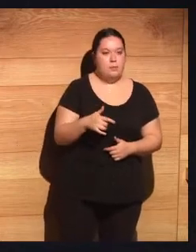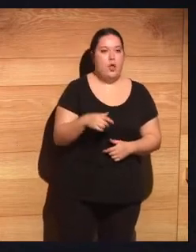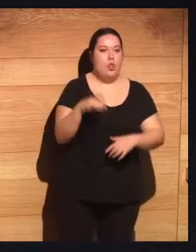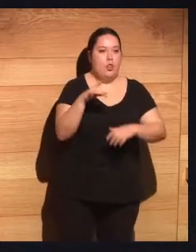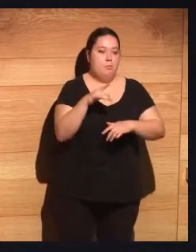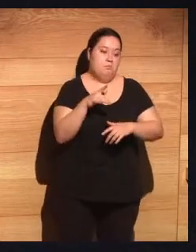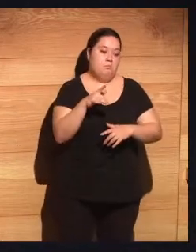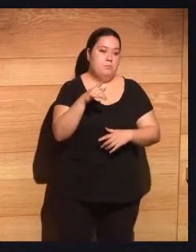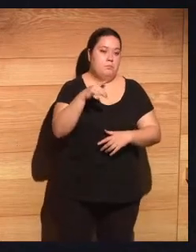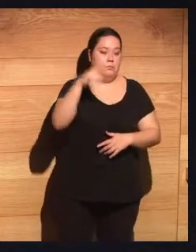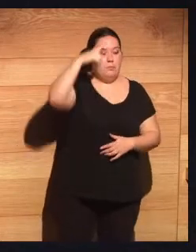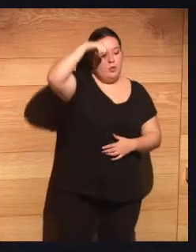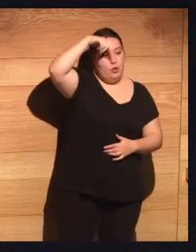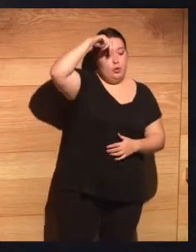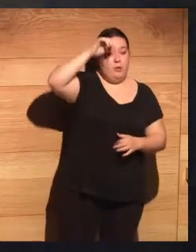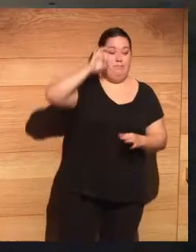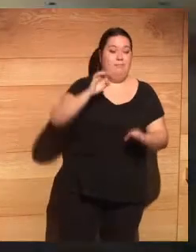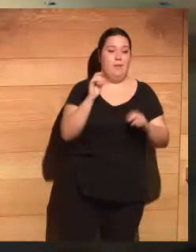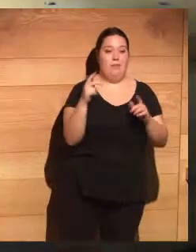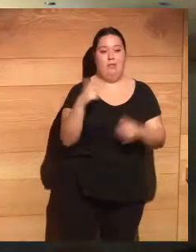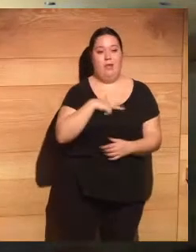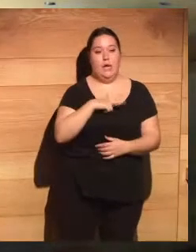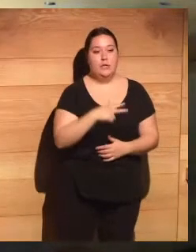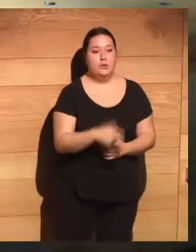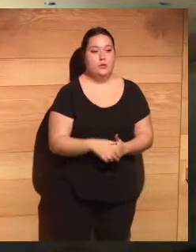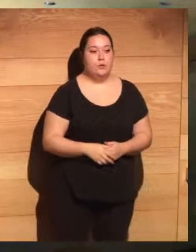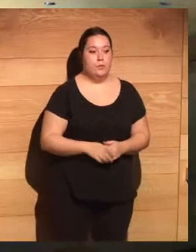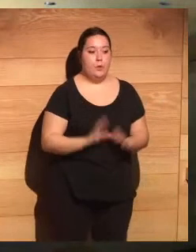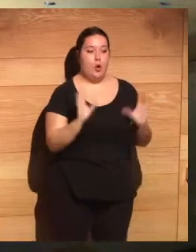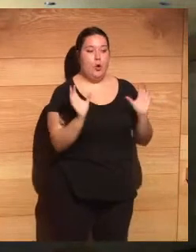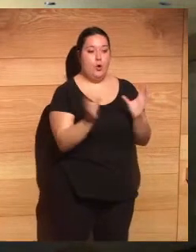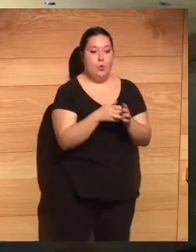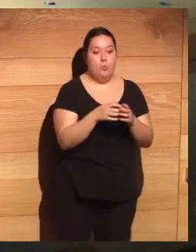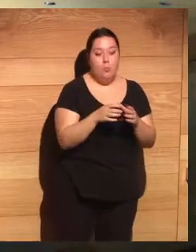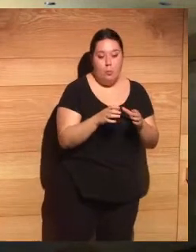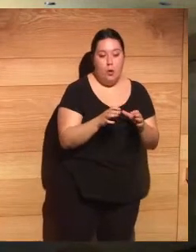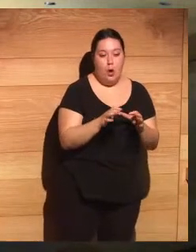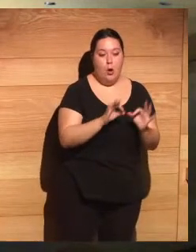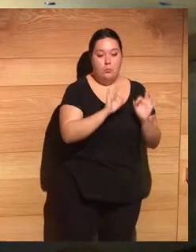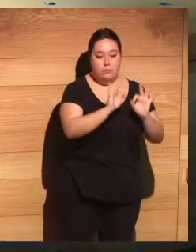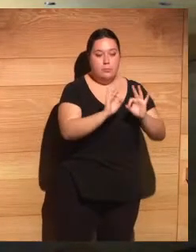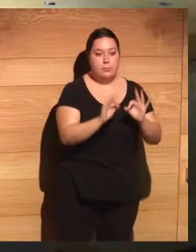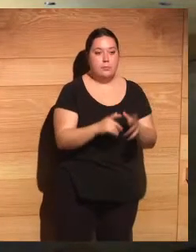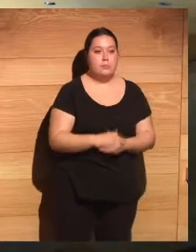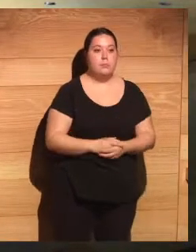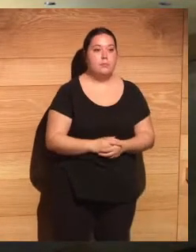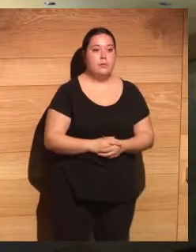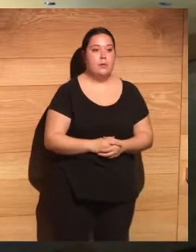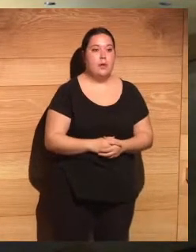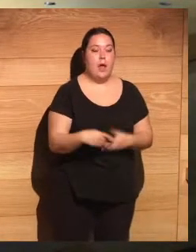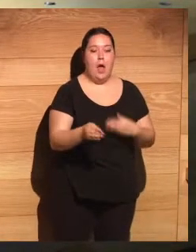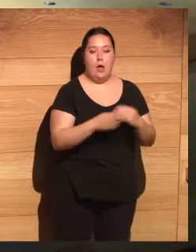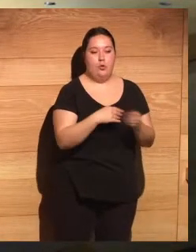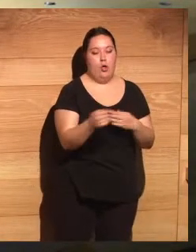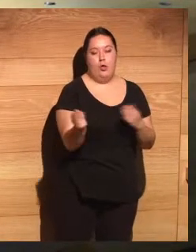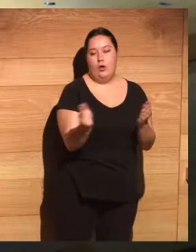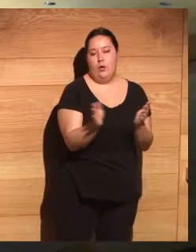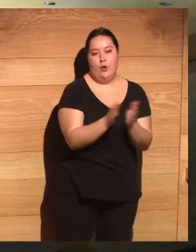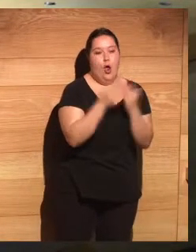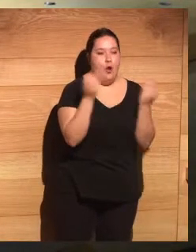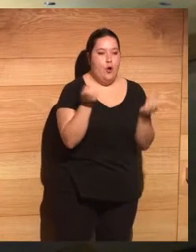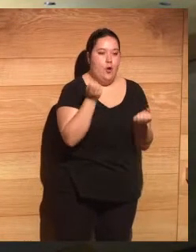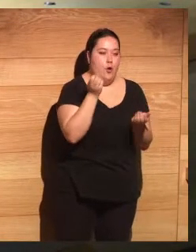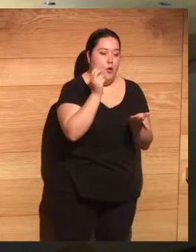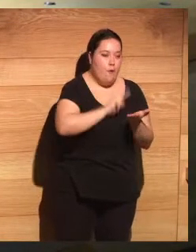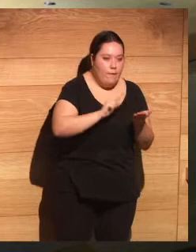doctor en Derecho, creador y editor del grupo Almuzara, autor de varias obras de novela y ensayo